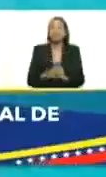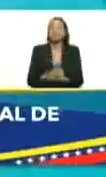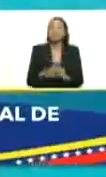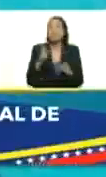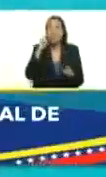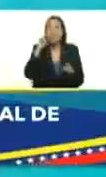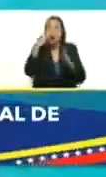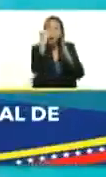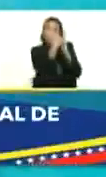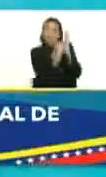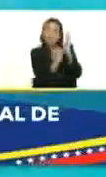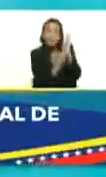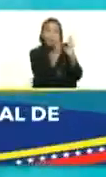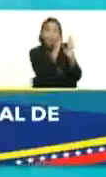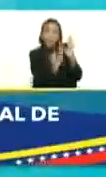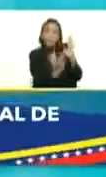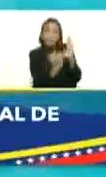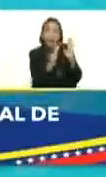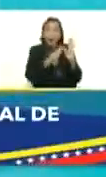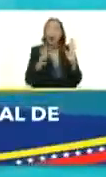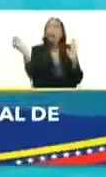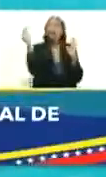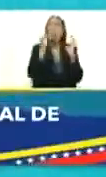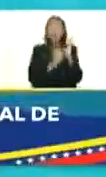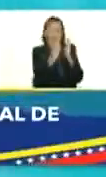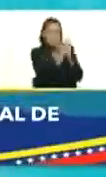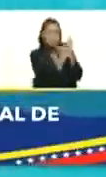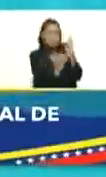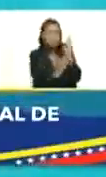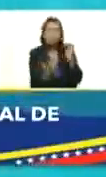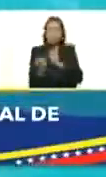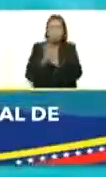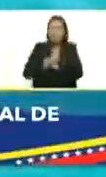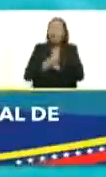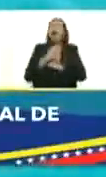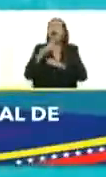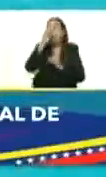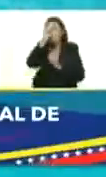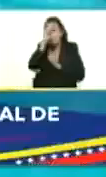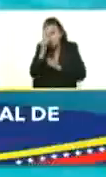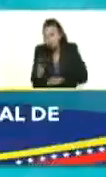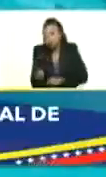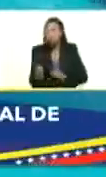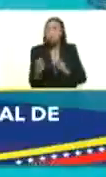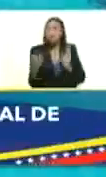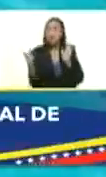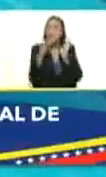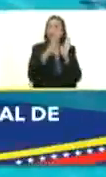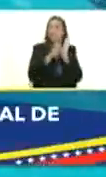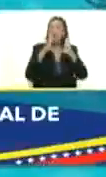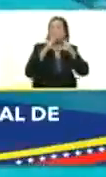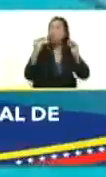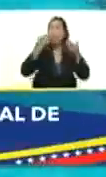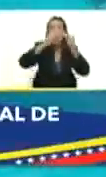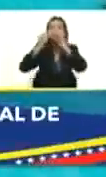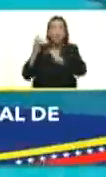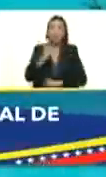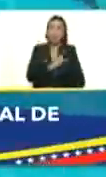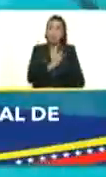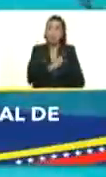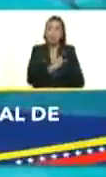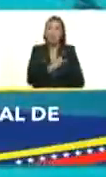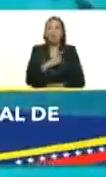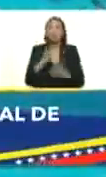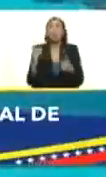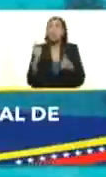criterio que se ha establecido y además reiterarle lo que usted nos ha pedido presidente vicepresidenta que participe toda la comunidad universitaria ya